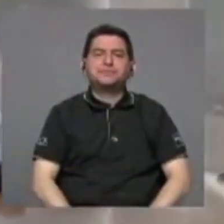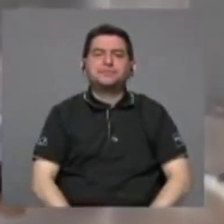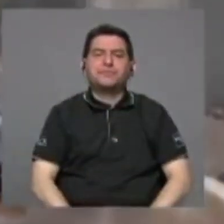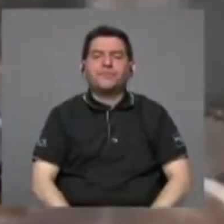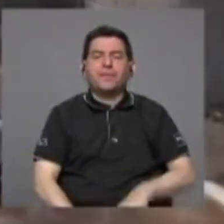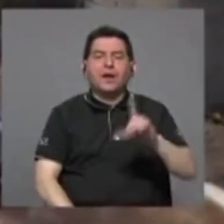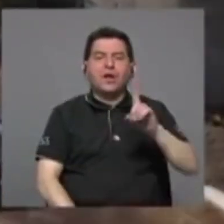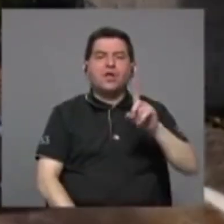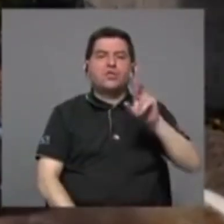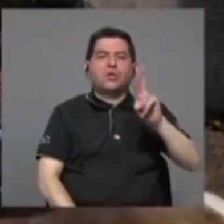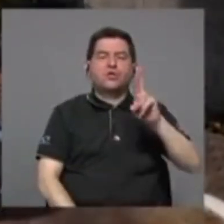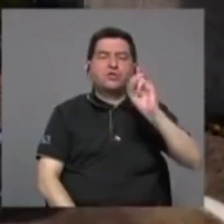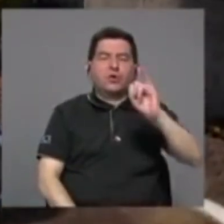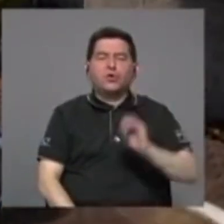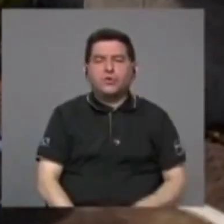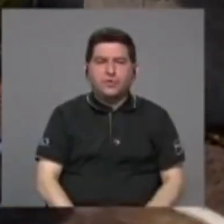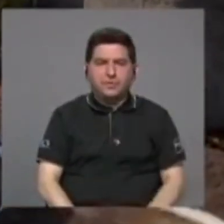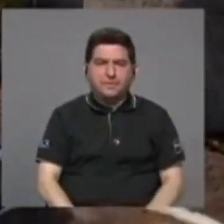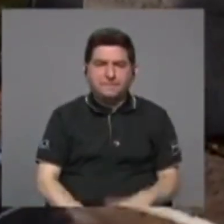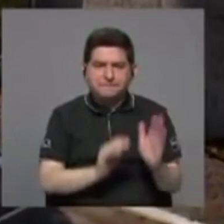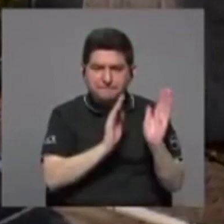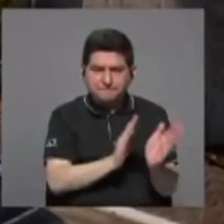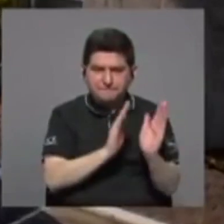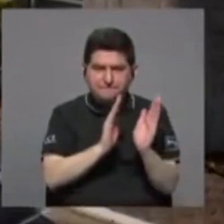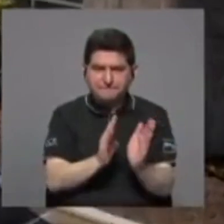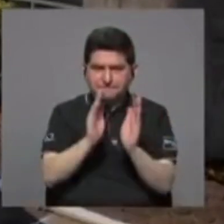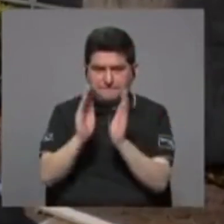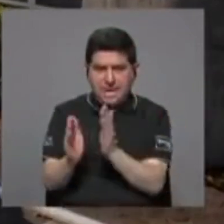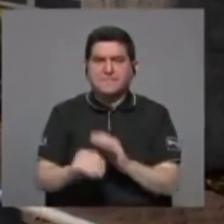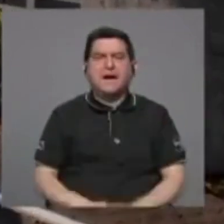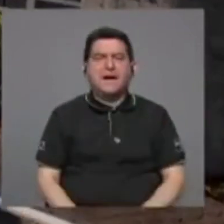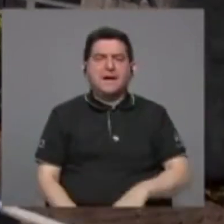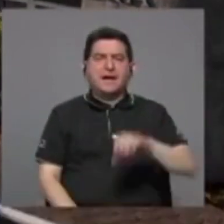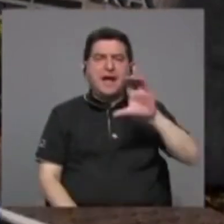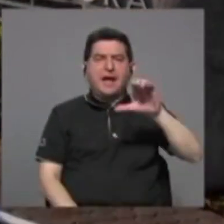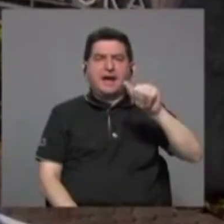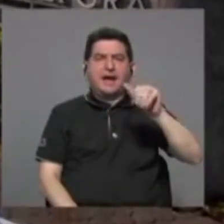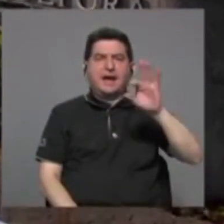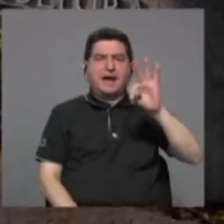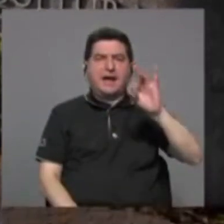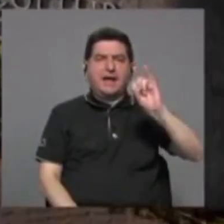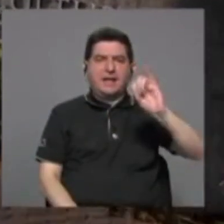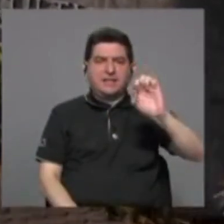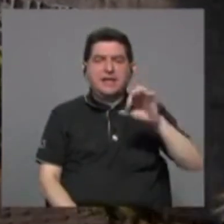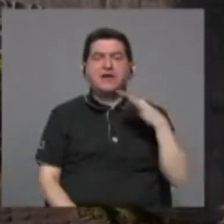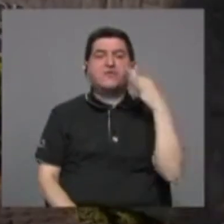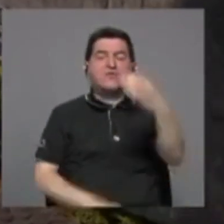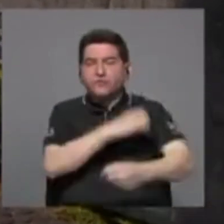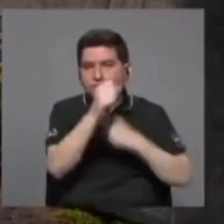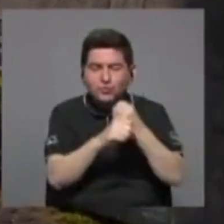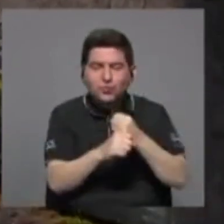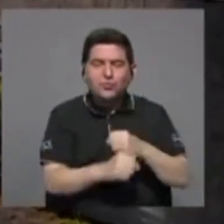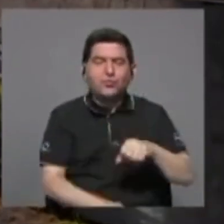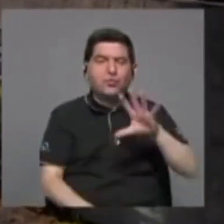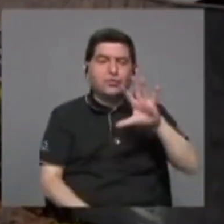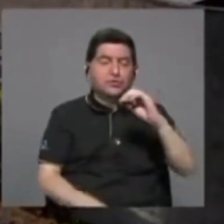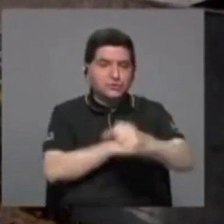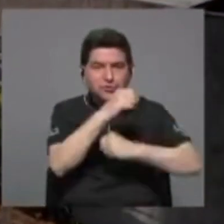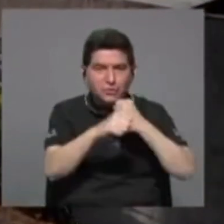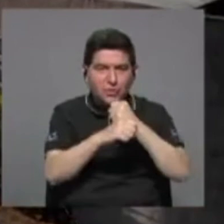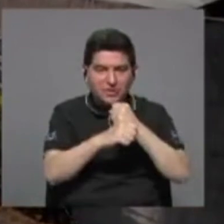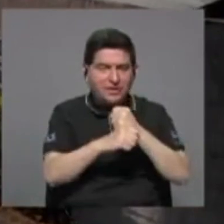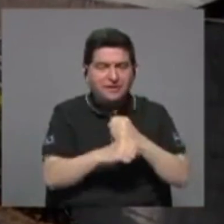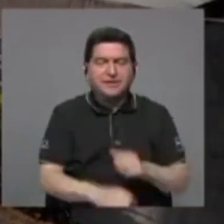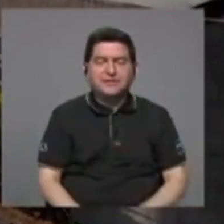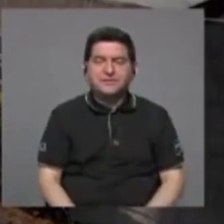Doctora Ibrahim, ¿cómo va preparando el CATI para el año entrante, el 50 aniversario? Y antes